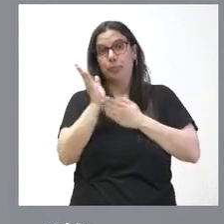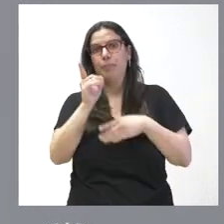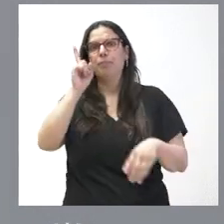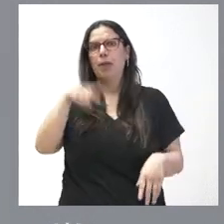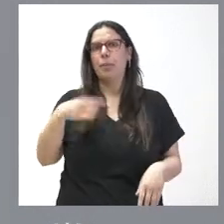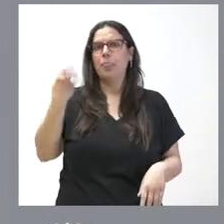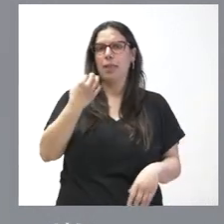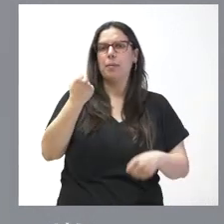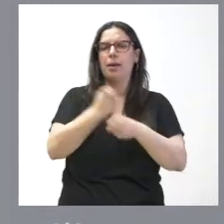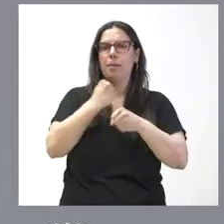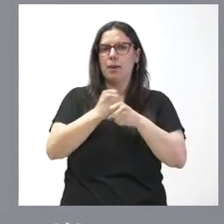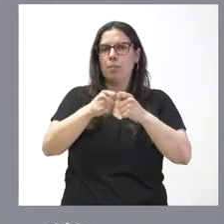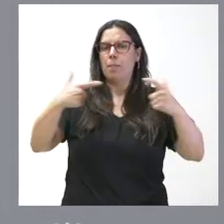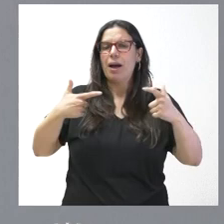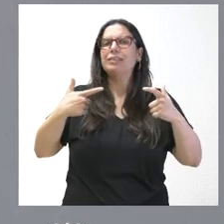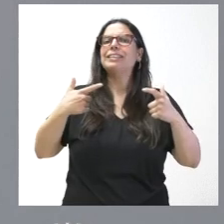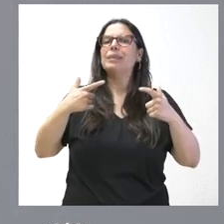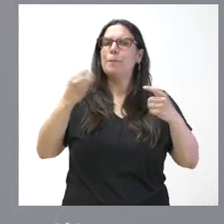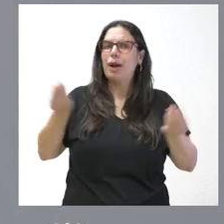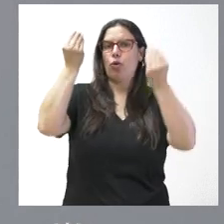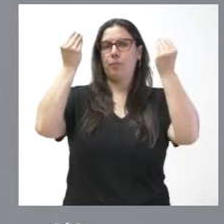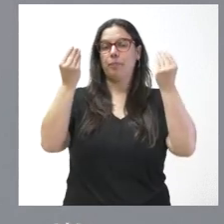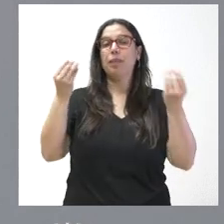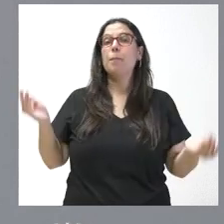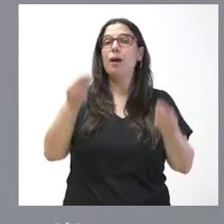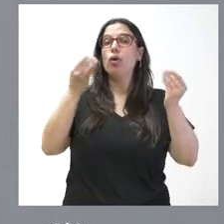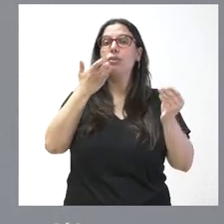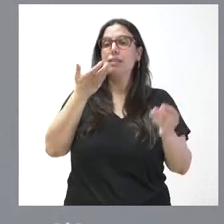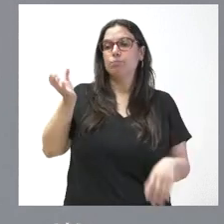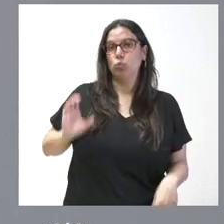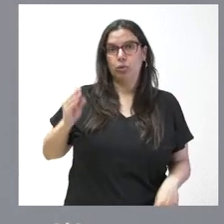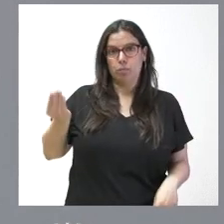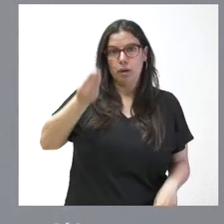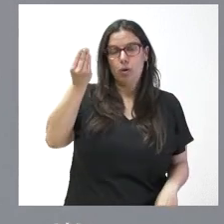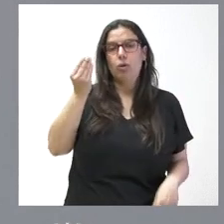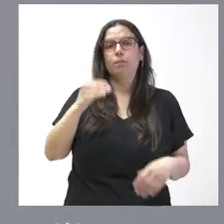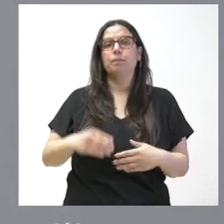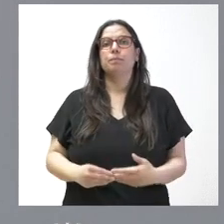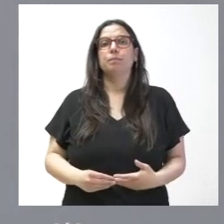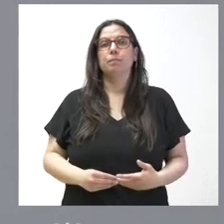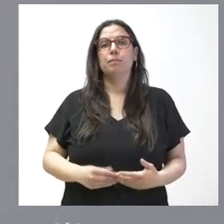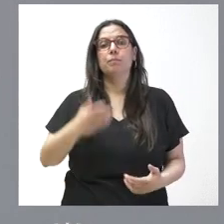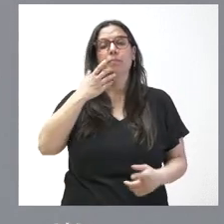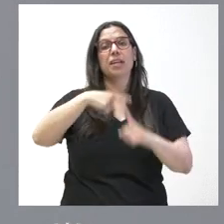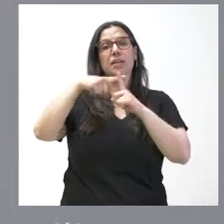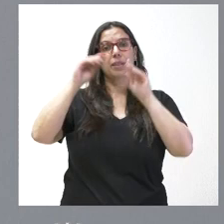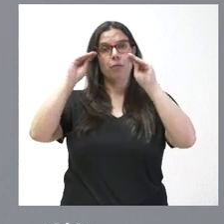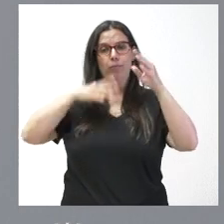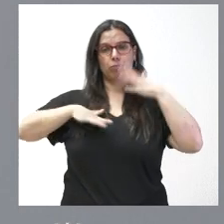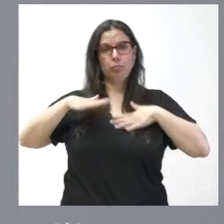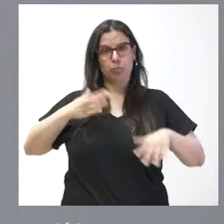empleo. Y hablamos de mejor empleo si hablamos de un empleo con mejor retribución, con mejor nivel de formación,